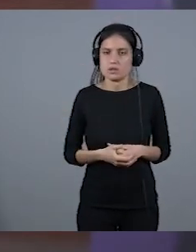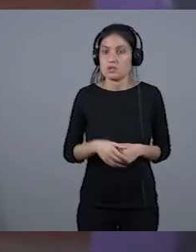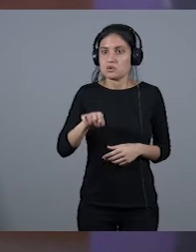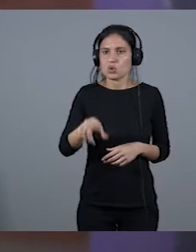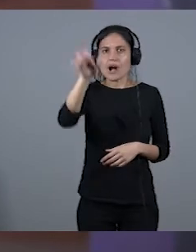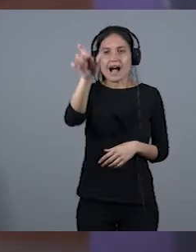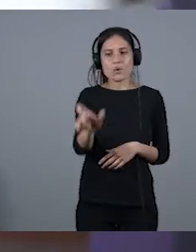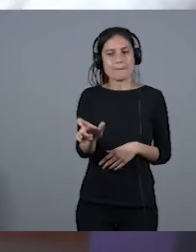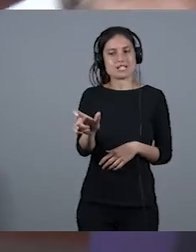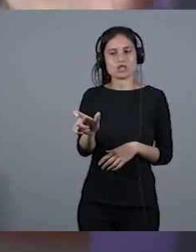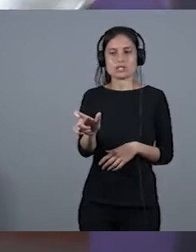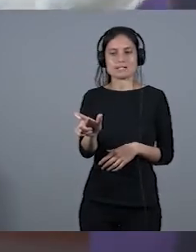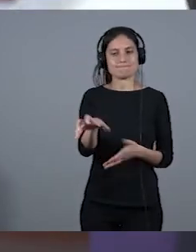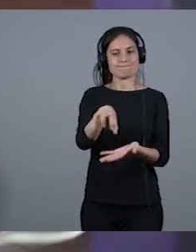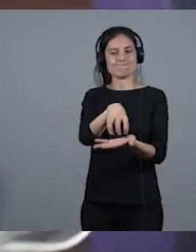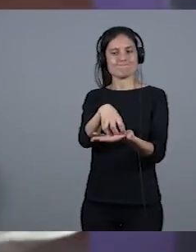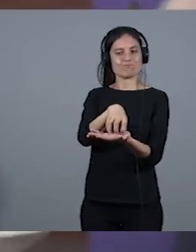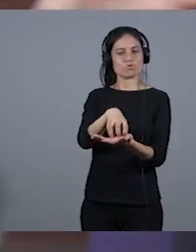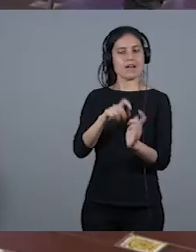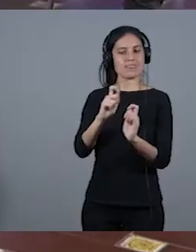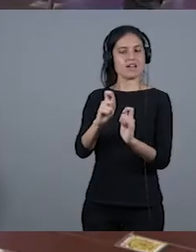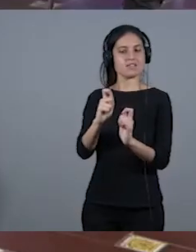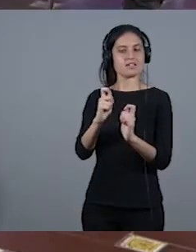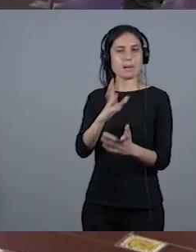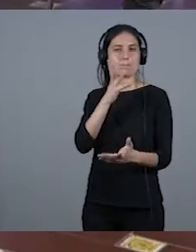por su sexo, decir, en este caso, una mujer.